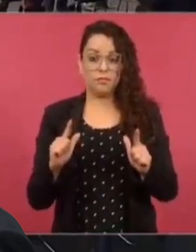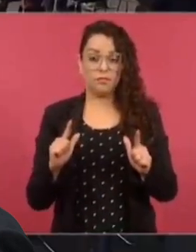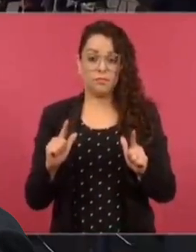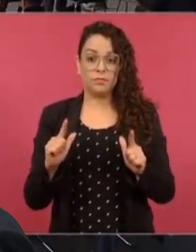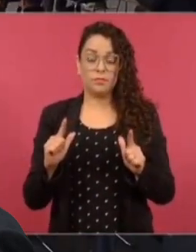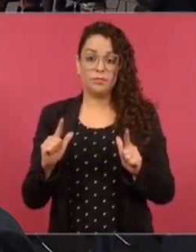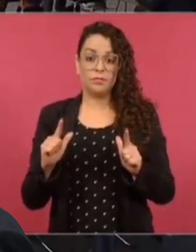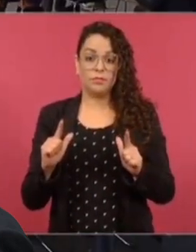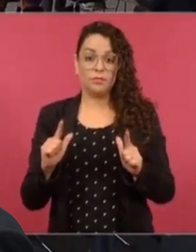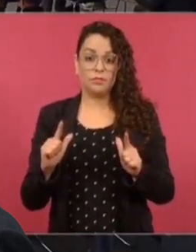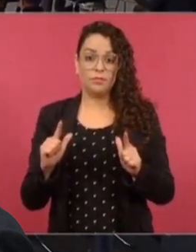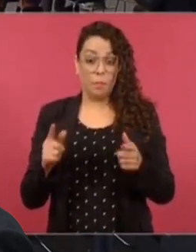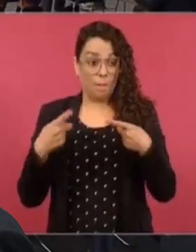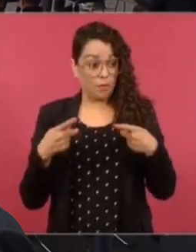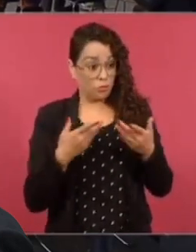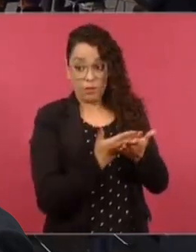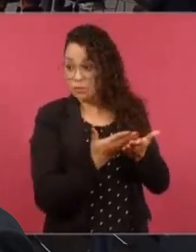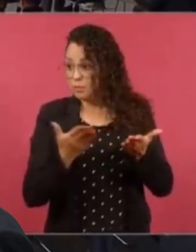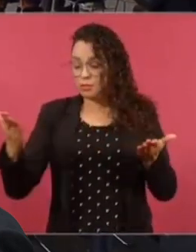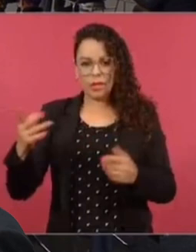Y confiar también mucho en la gente,